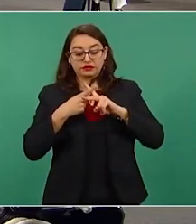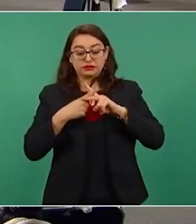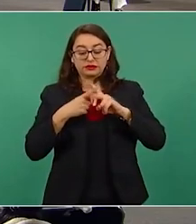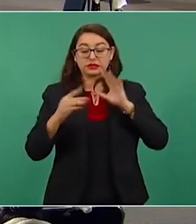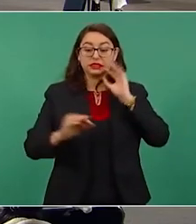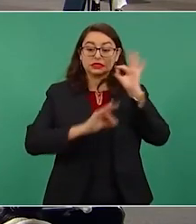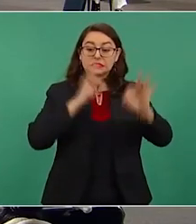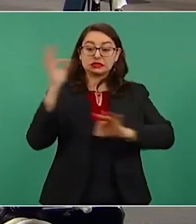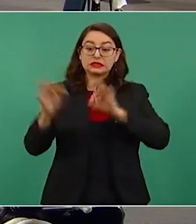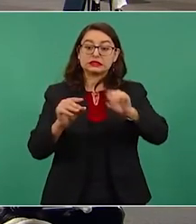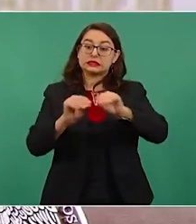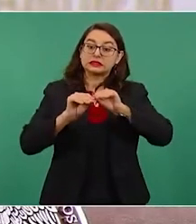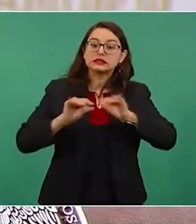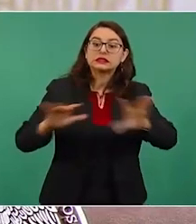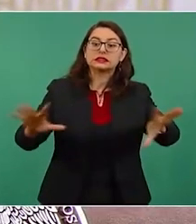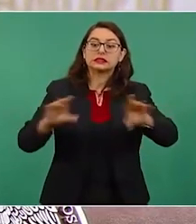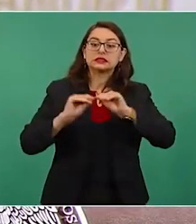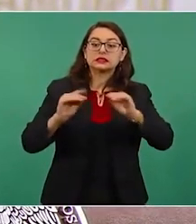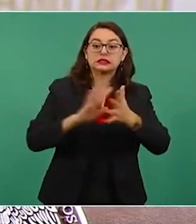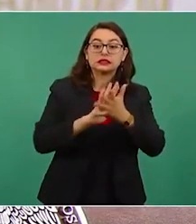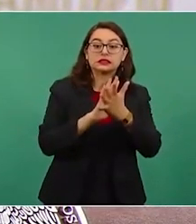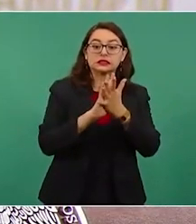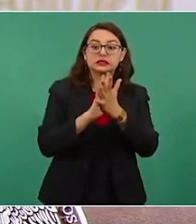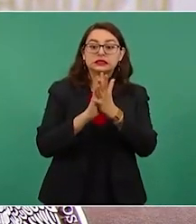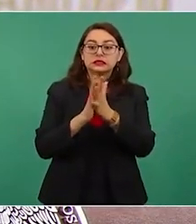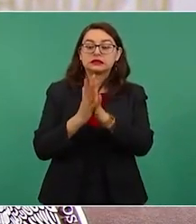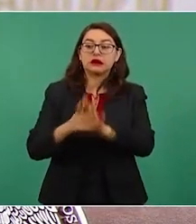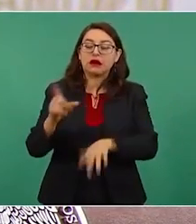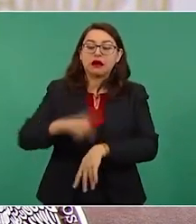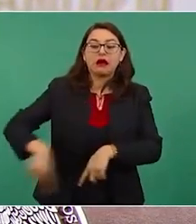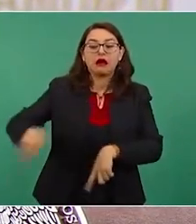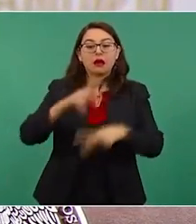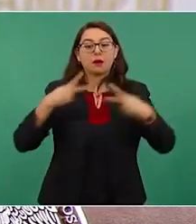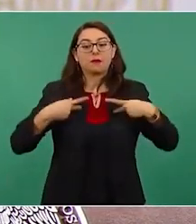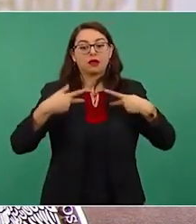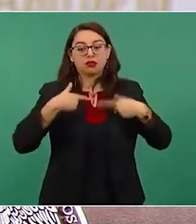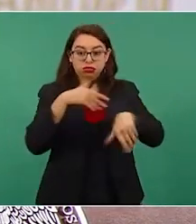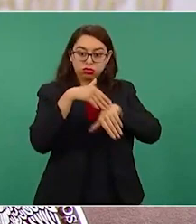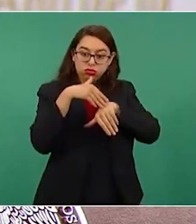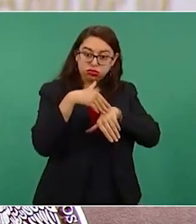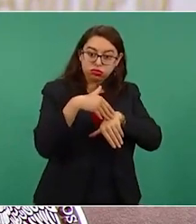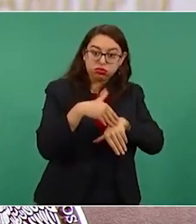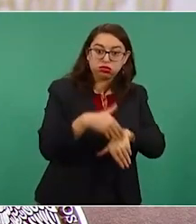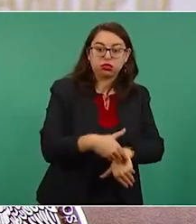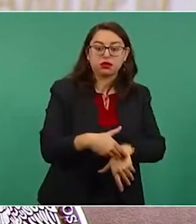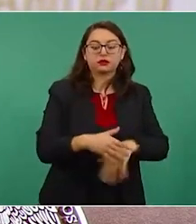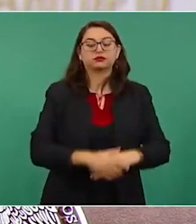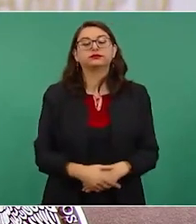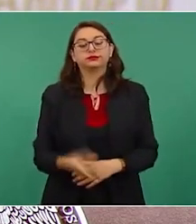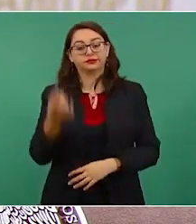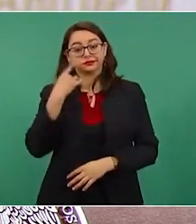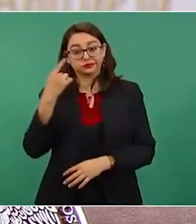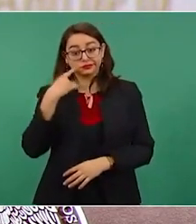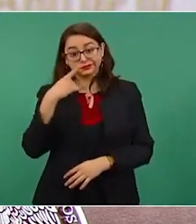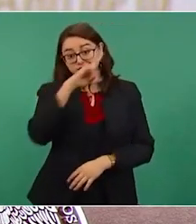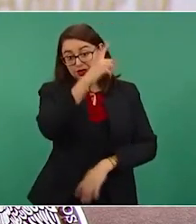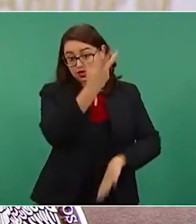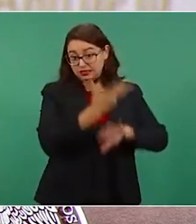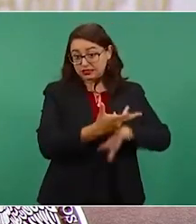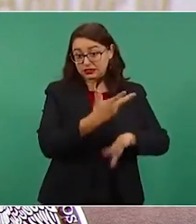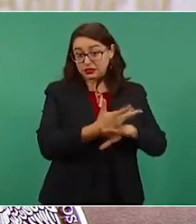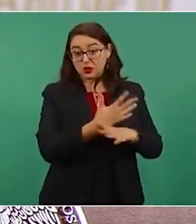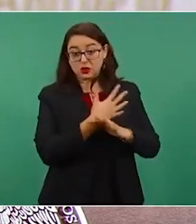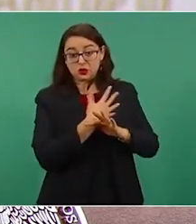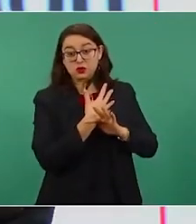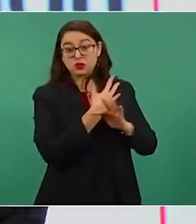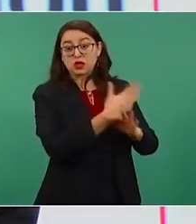crea que es verdad. Aquí les contaremos cómo una organización de Estados Unidos coloca a México como uno de los